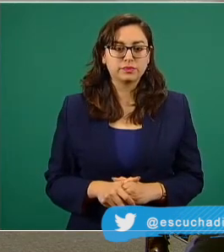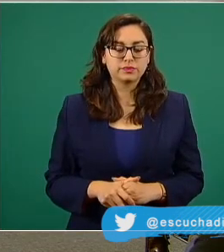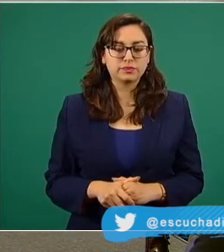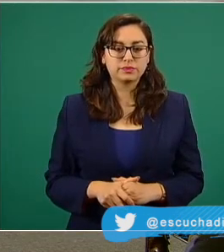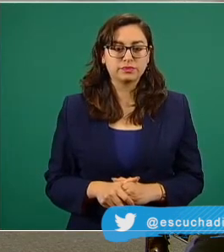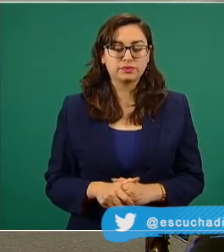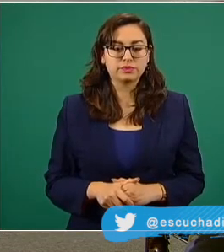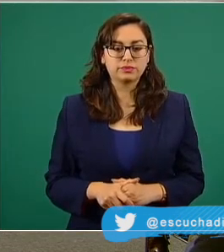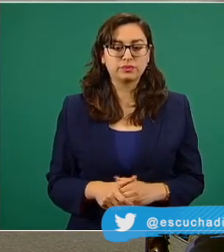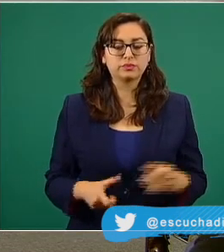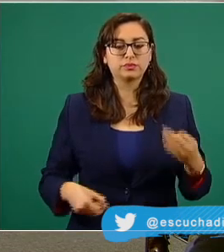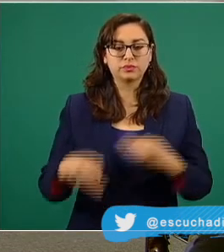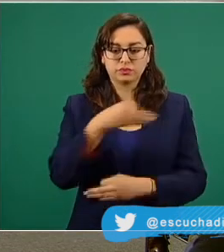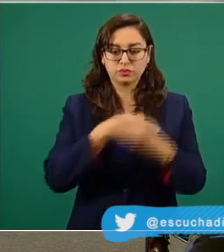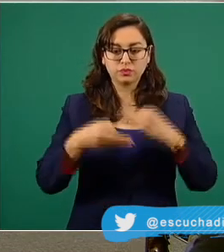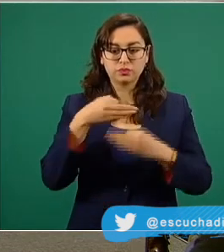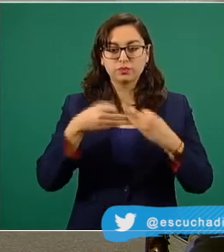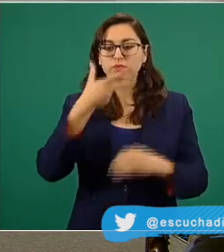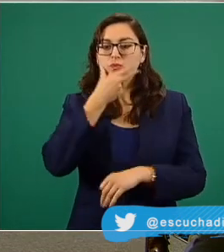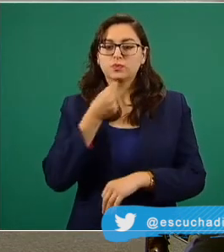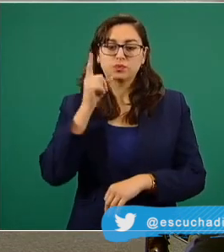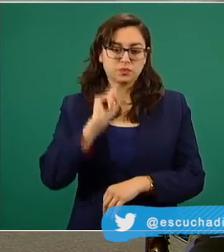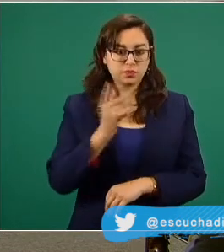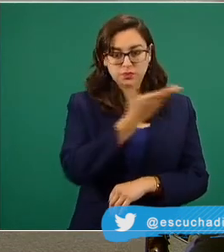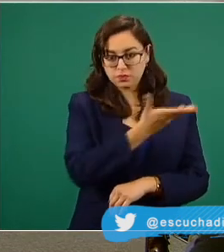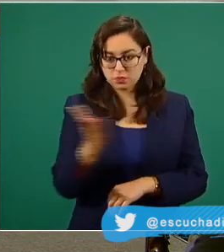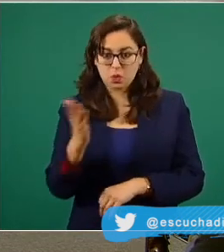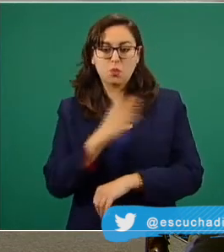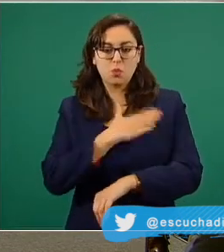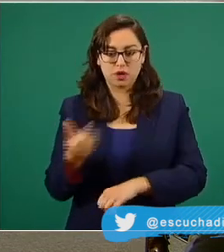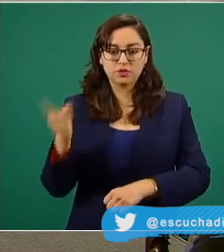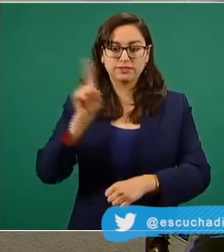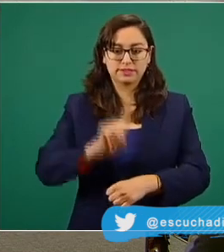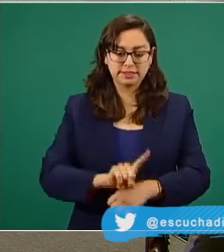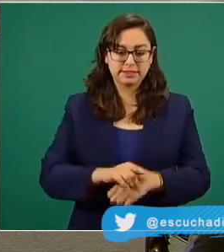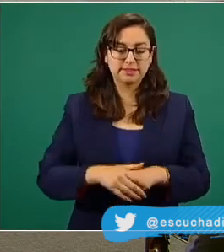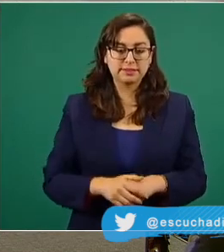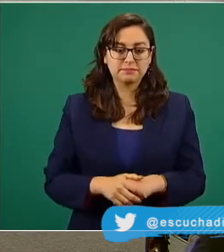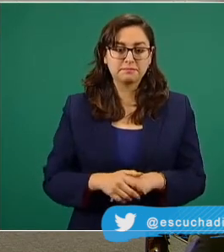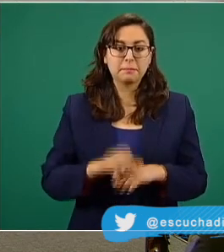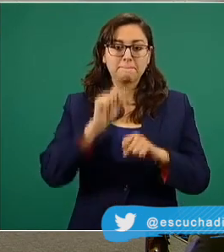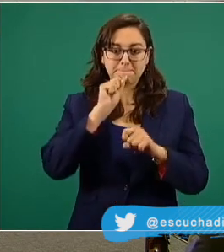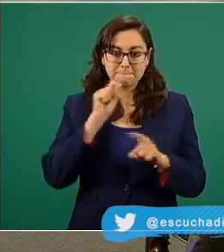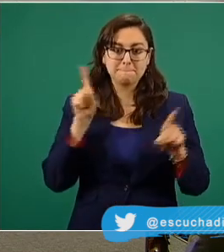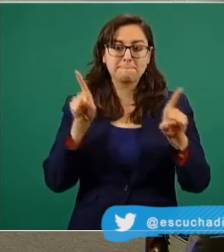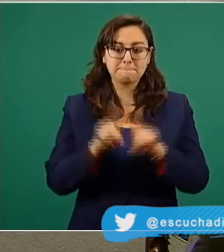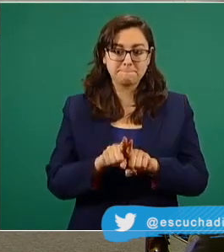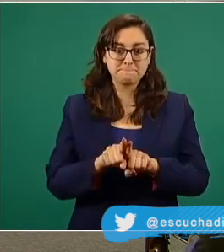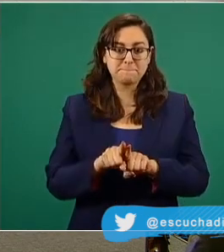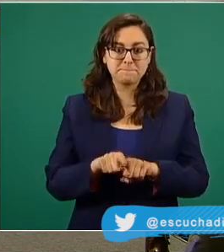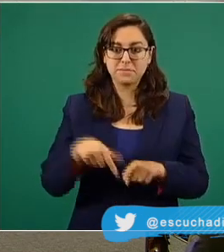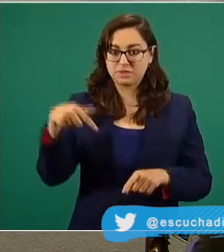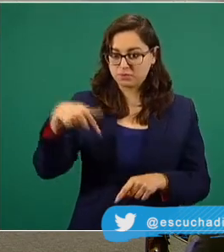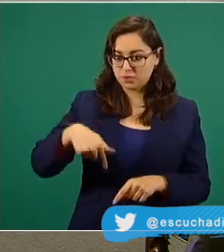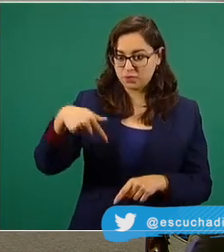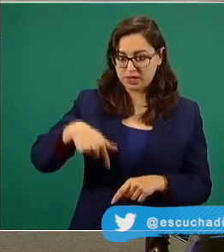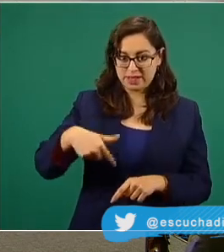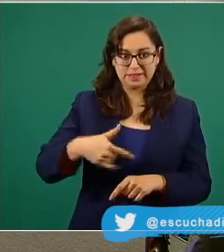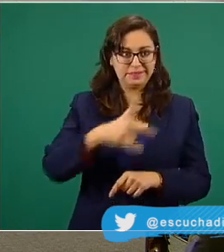días a todas, a todos ustedes. Saludo con afecto a quienes presiden este cuarto